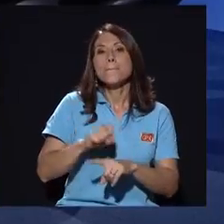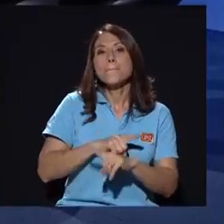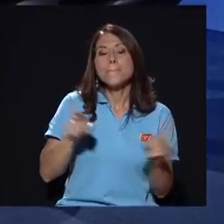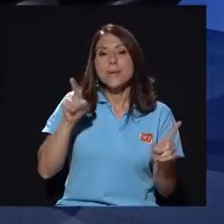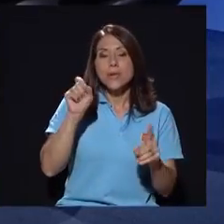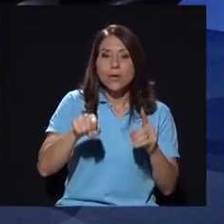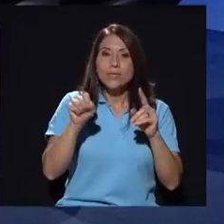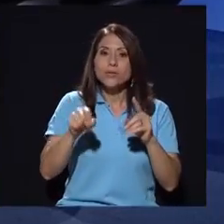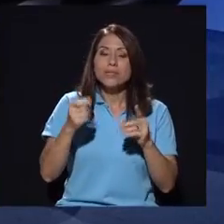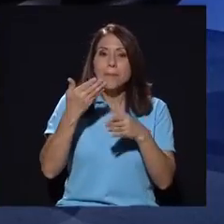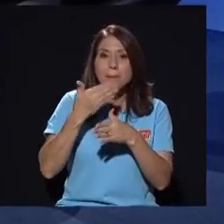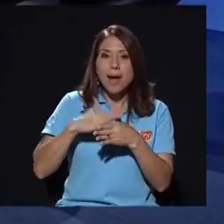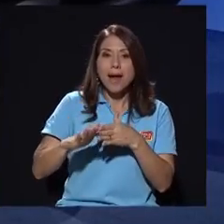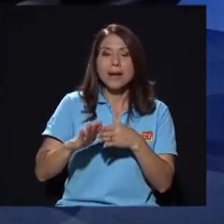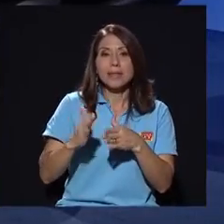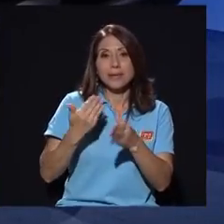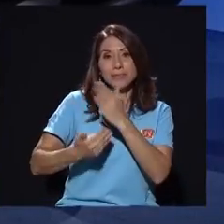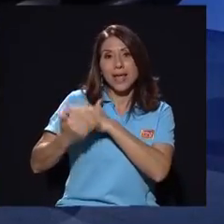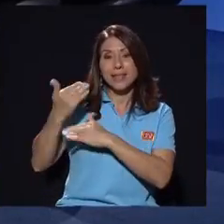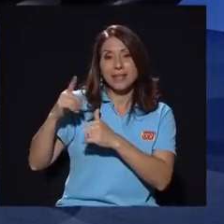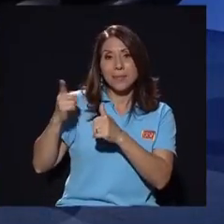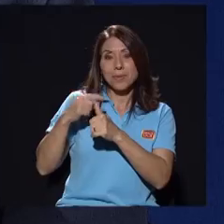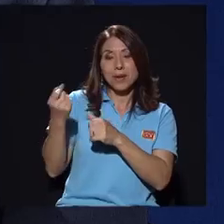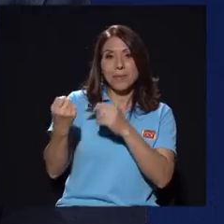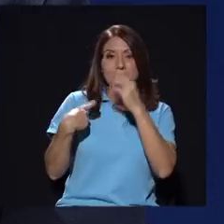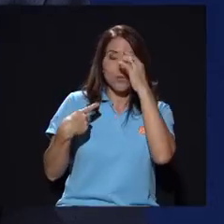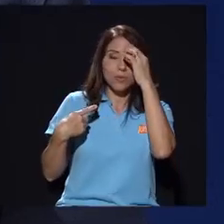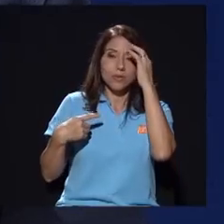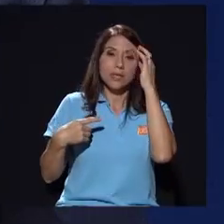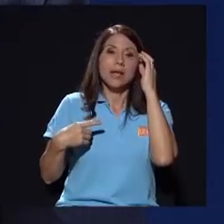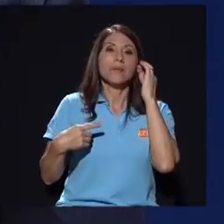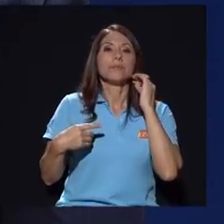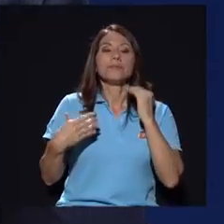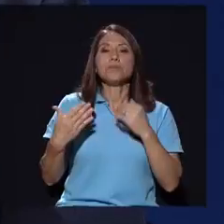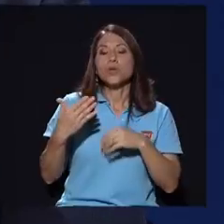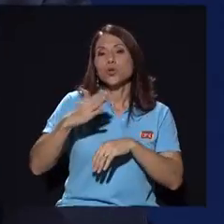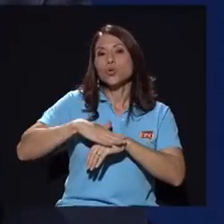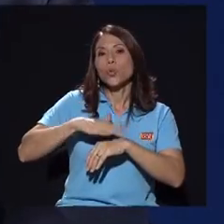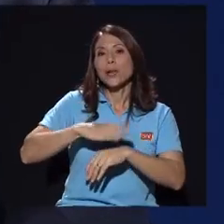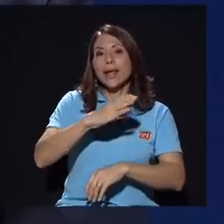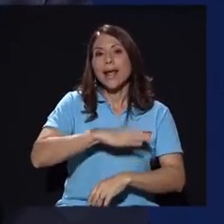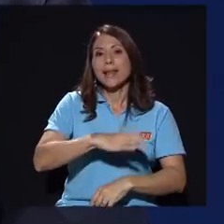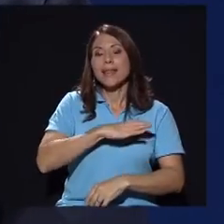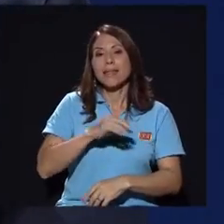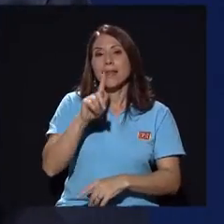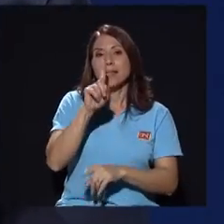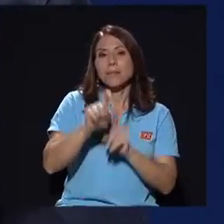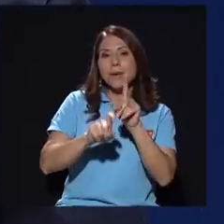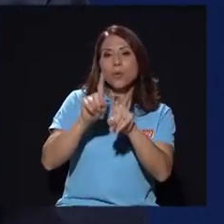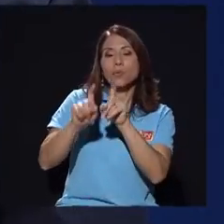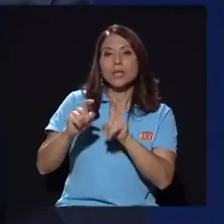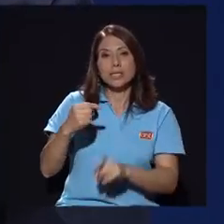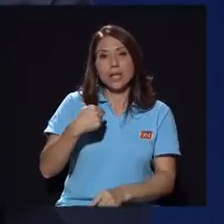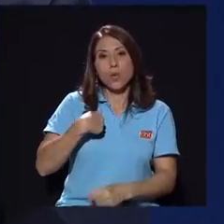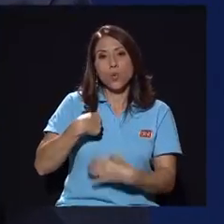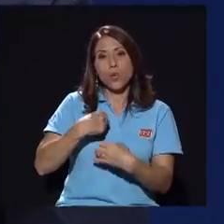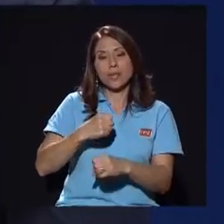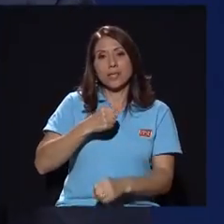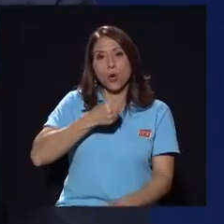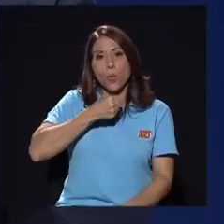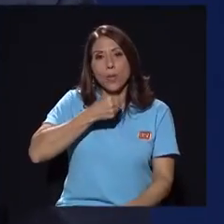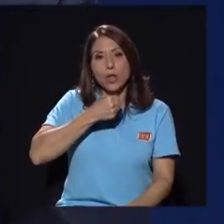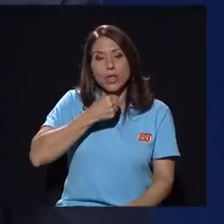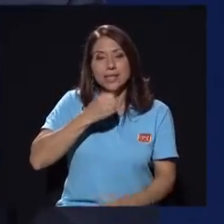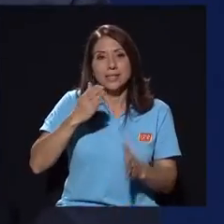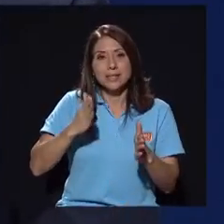que volviendo a la primera pregunta que usted hizo con respecto a la calidad de las preguntas que uno como periodista hace